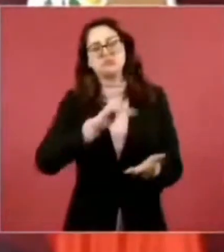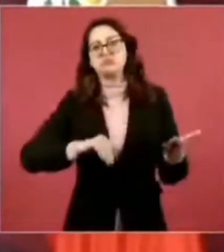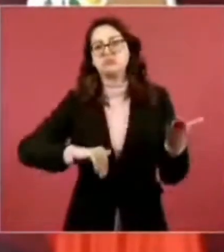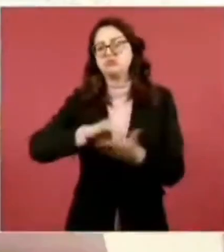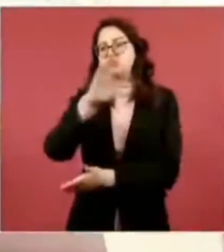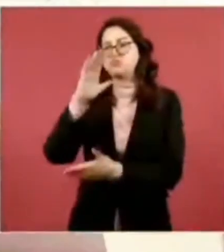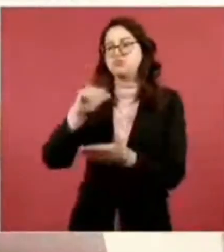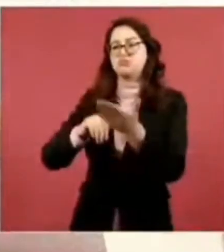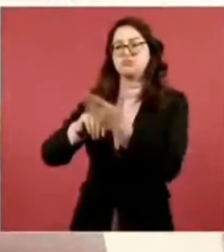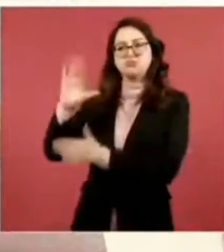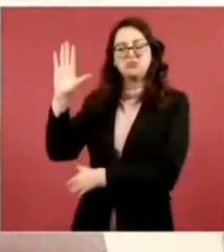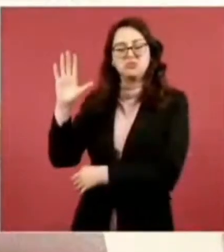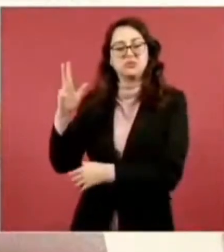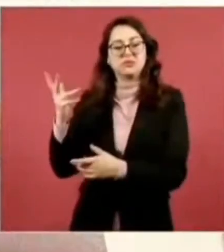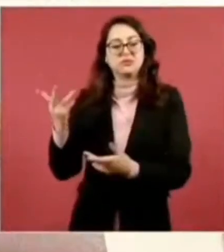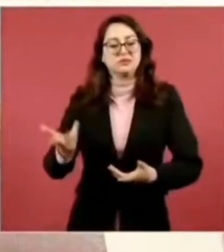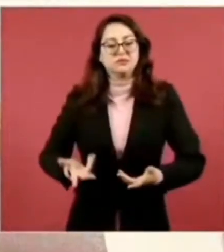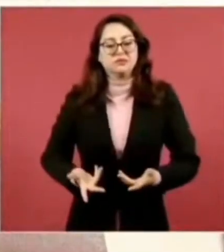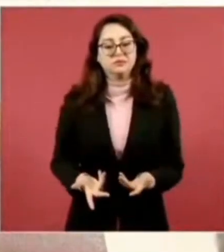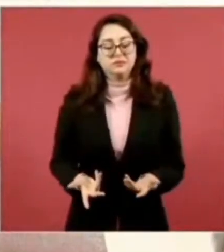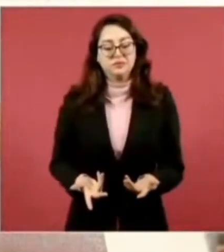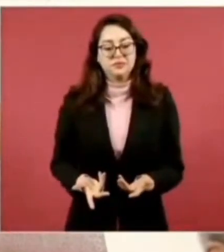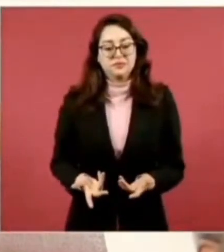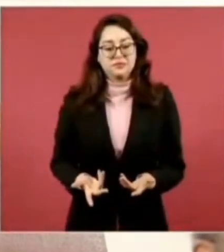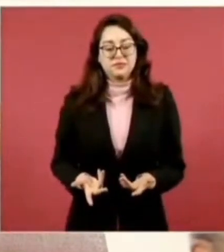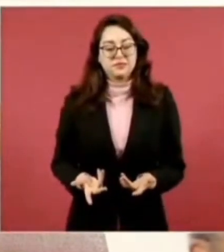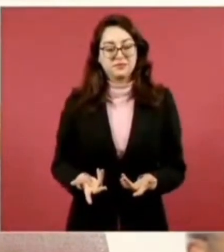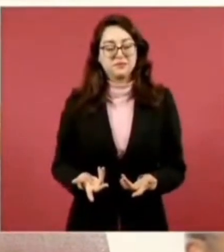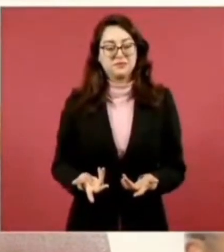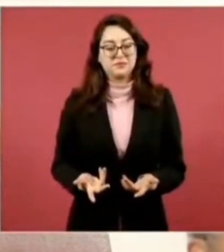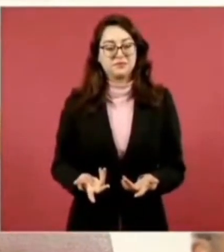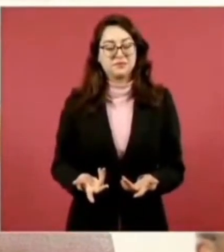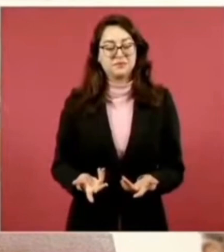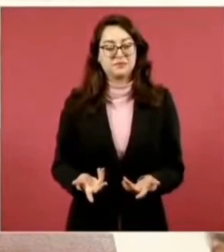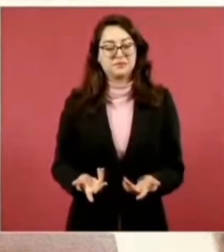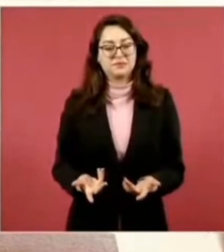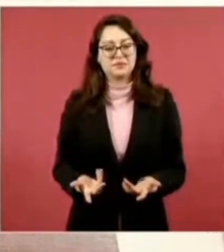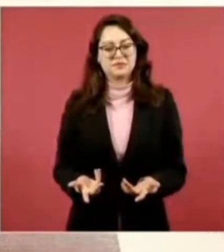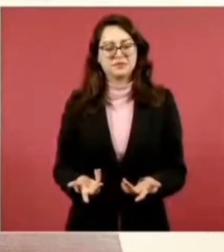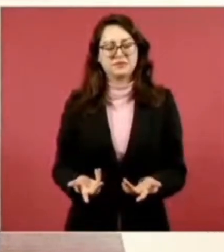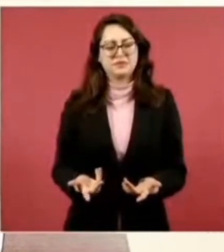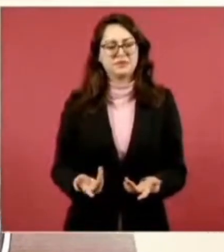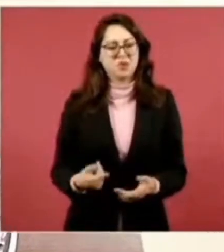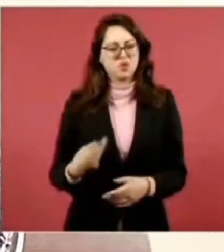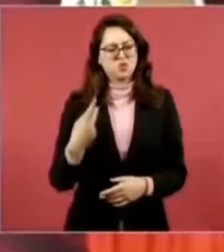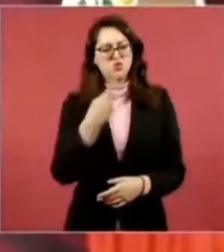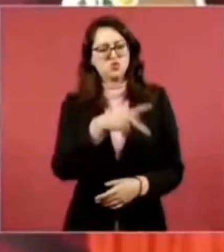estados gobernados por demócratas, todo eso era